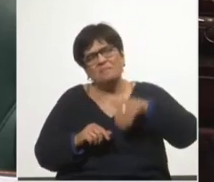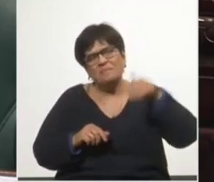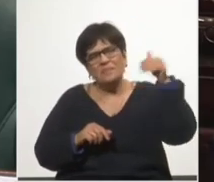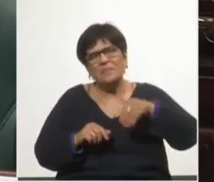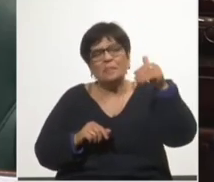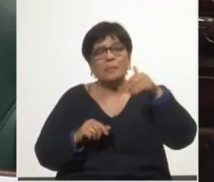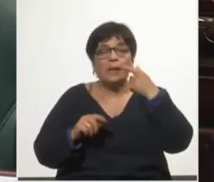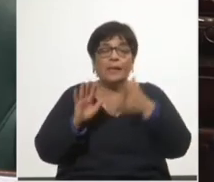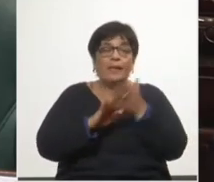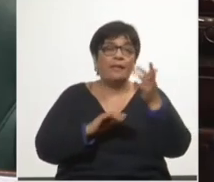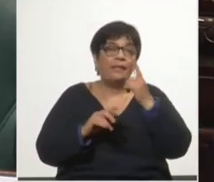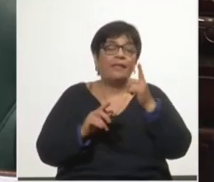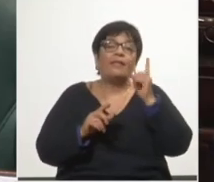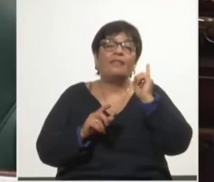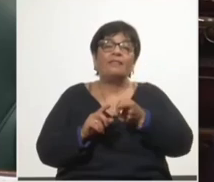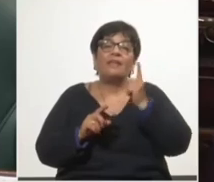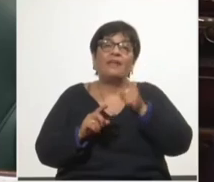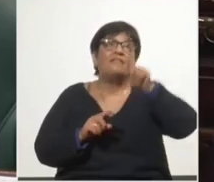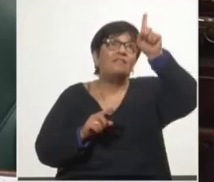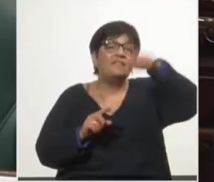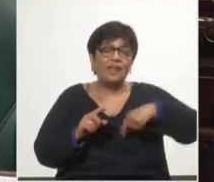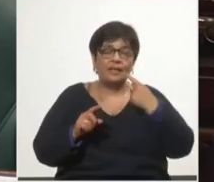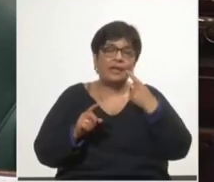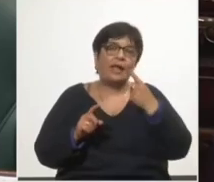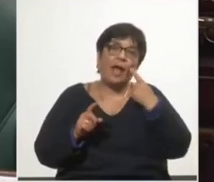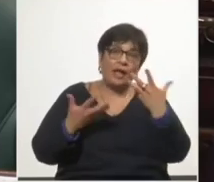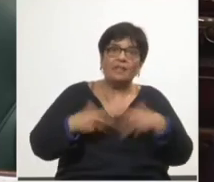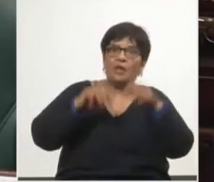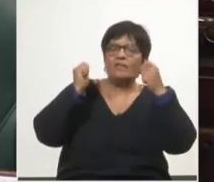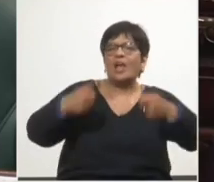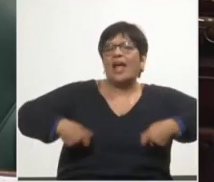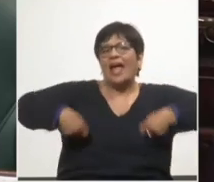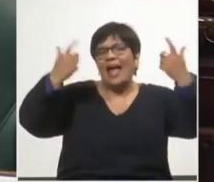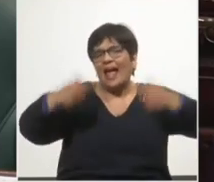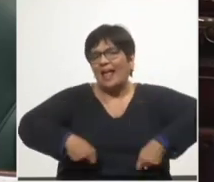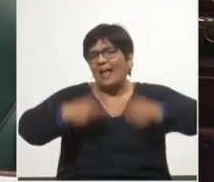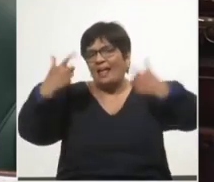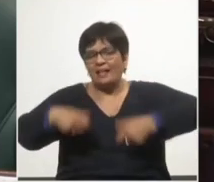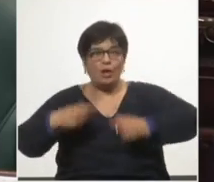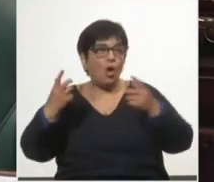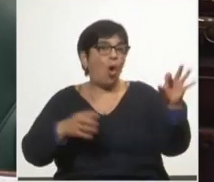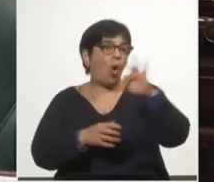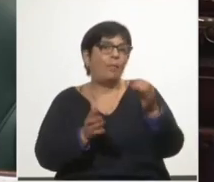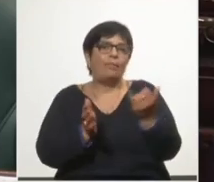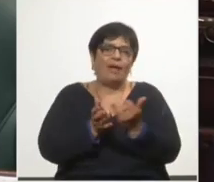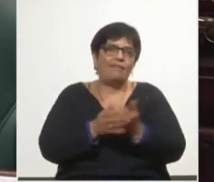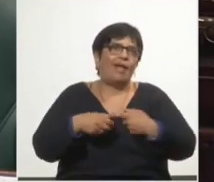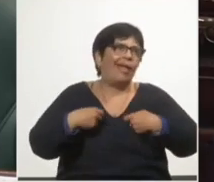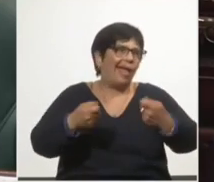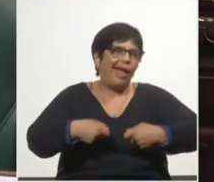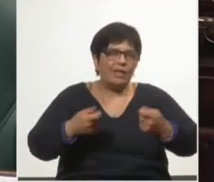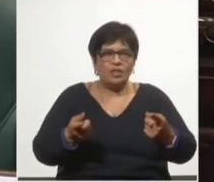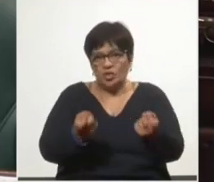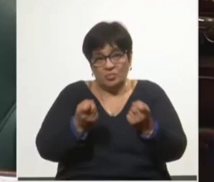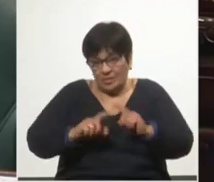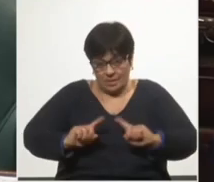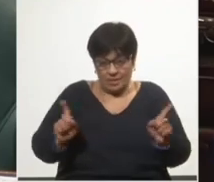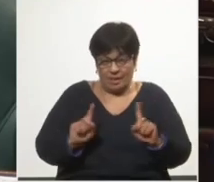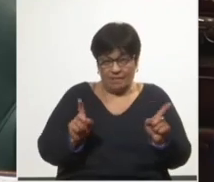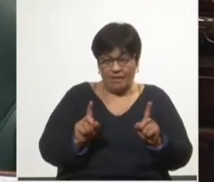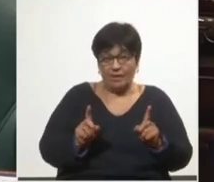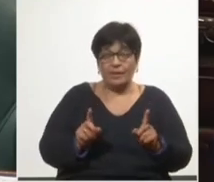millones, obedecen a los hallazgos de despilfarros, mala gestión, gastos superfluos, gastos innecesarios.